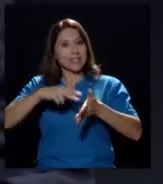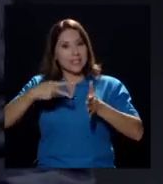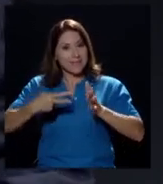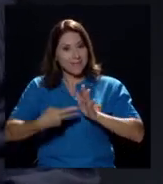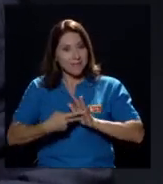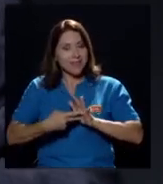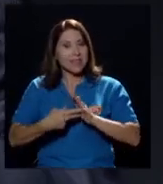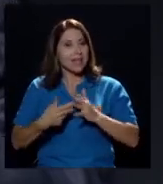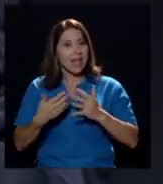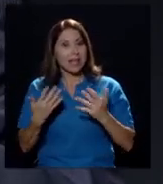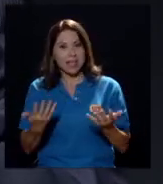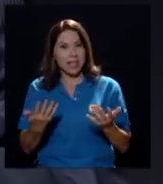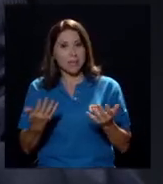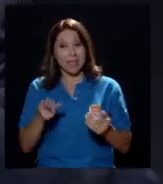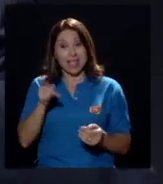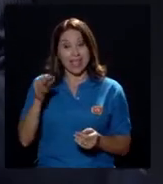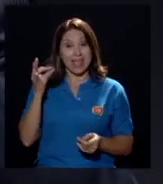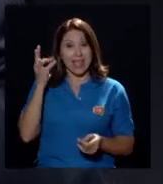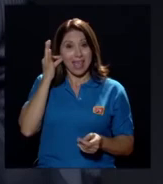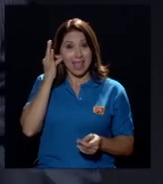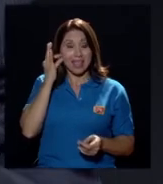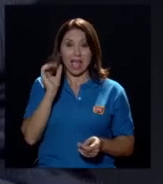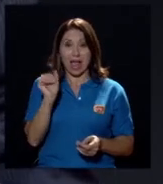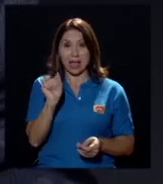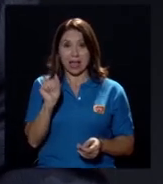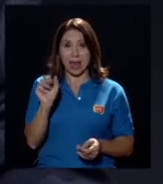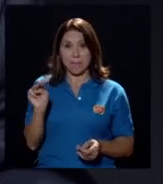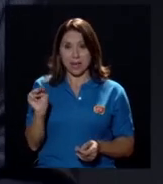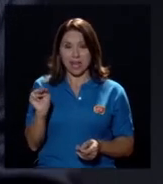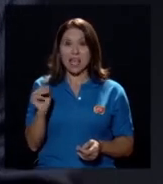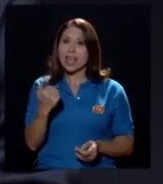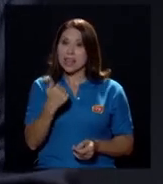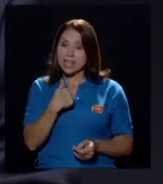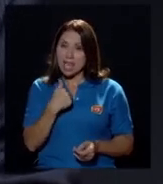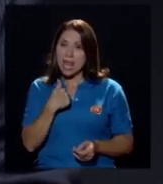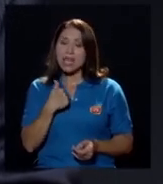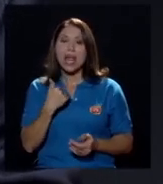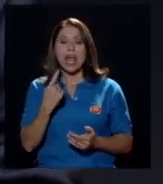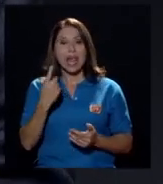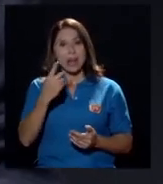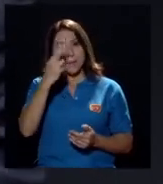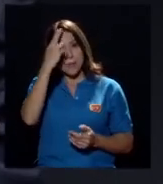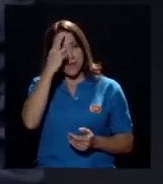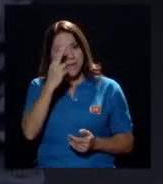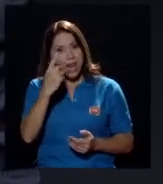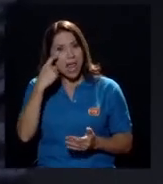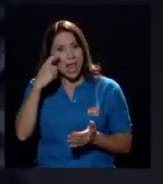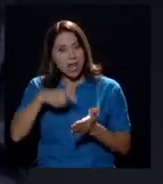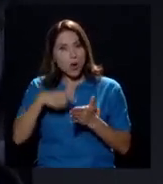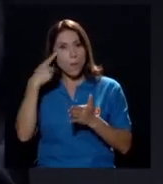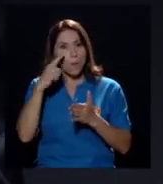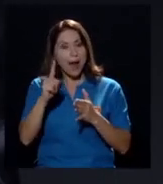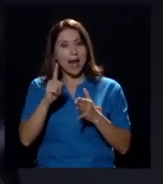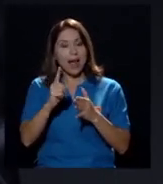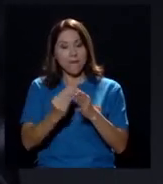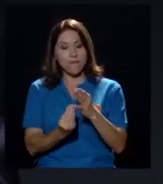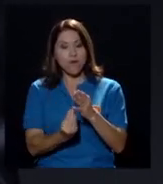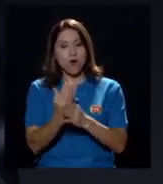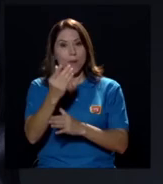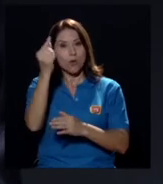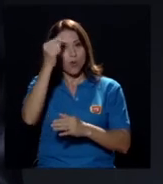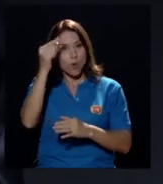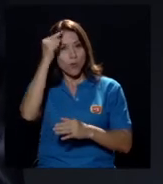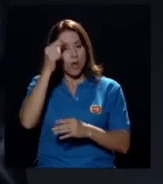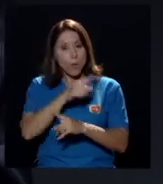naturalmente, que ella tiene el privilegio para formar un gobierno. Pero ese partido no tiene una propia